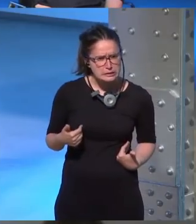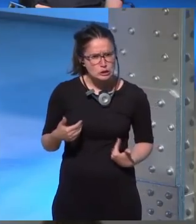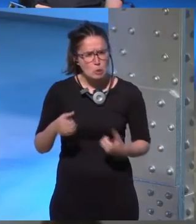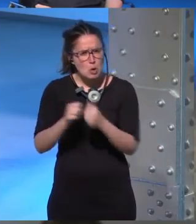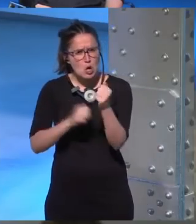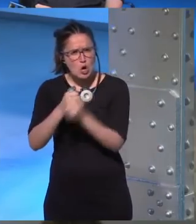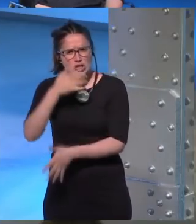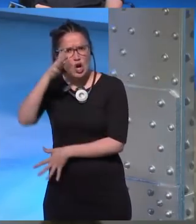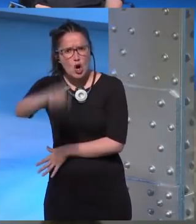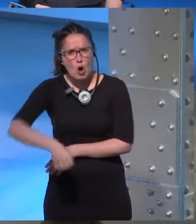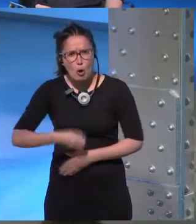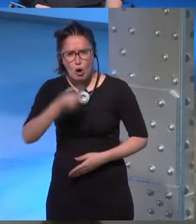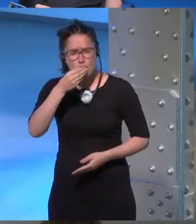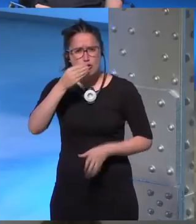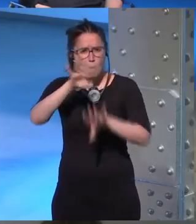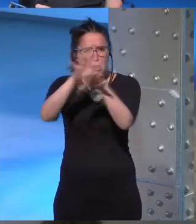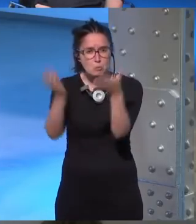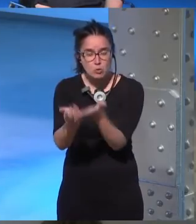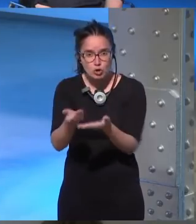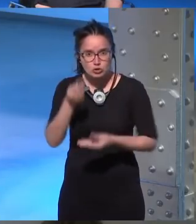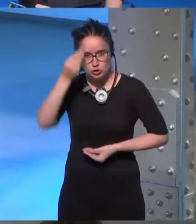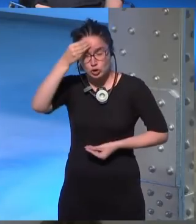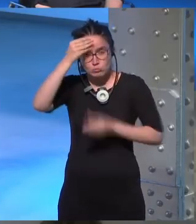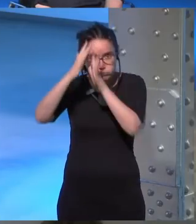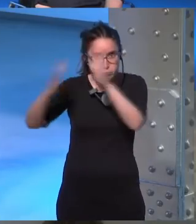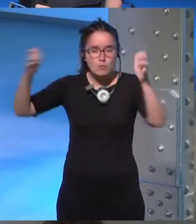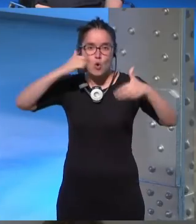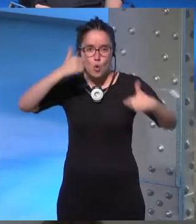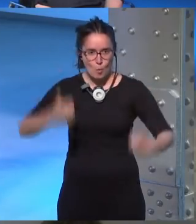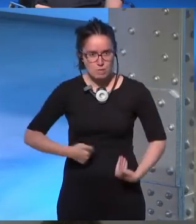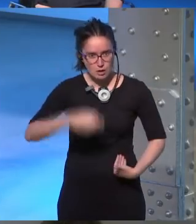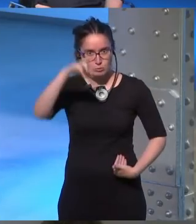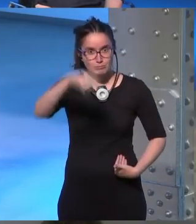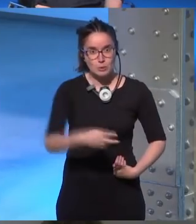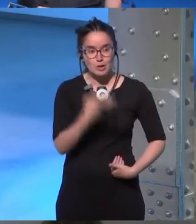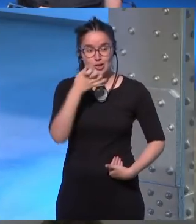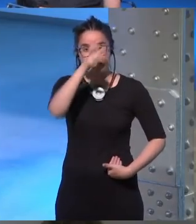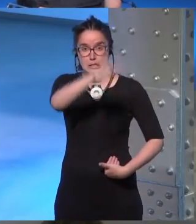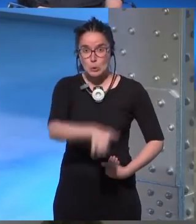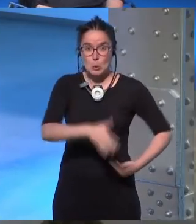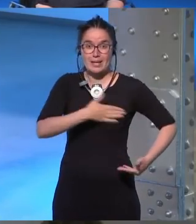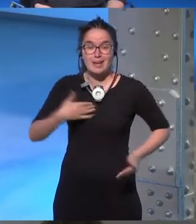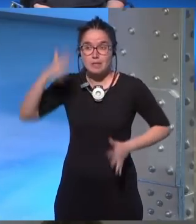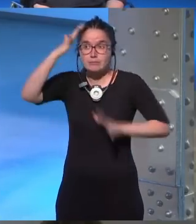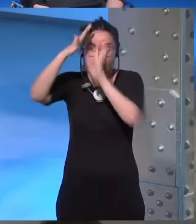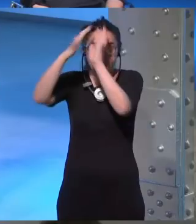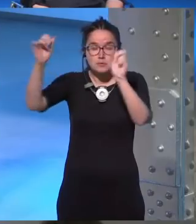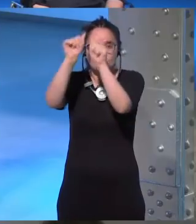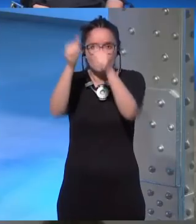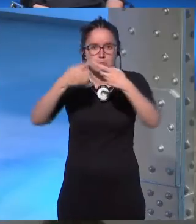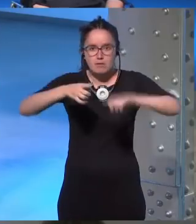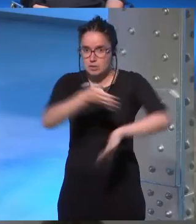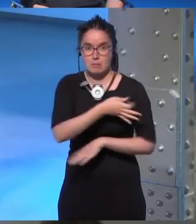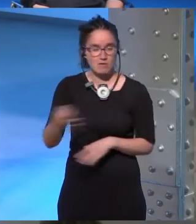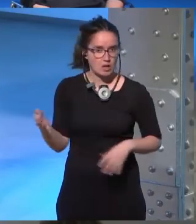se comen mundos yo las veo como humanas pero si tú quieres imaginártelas de una manera distinta perfecto